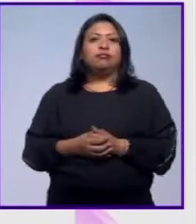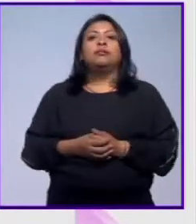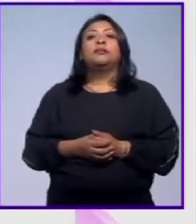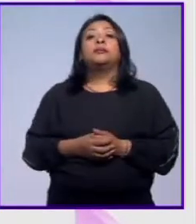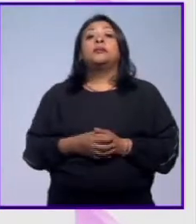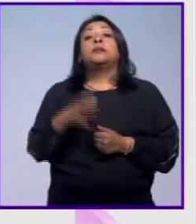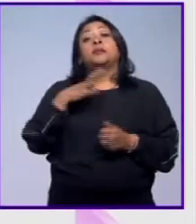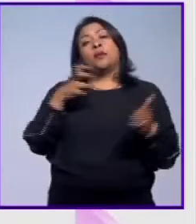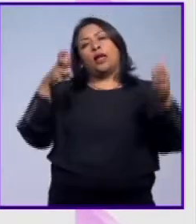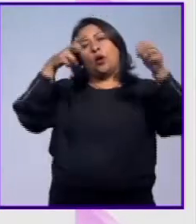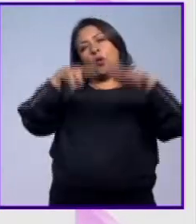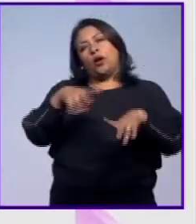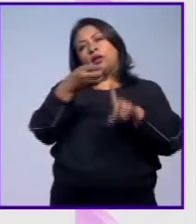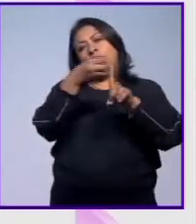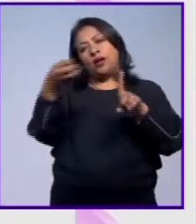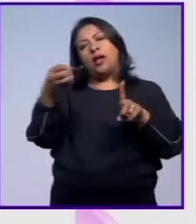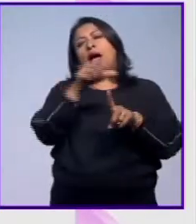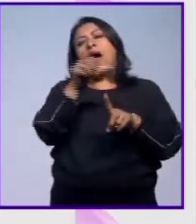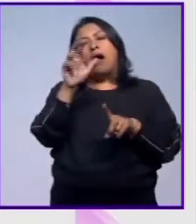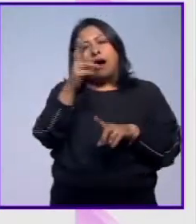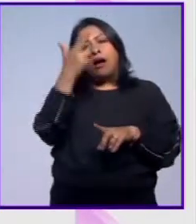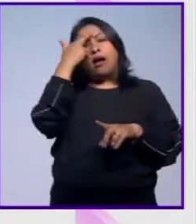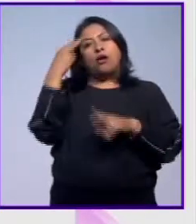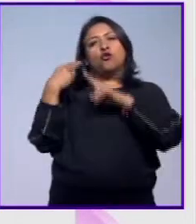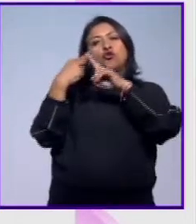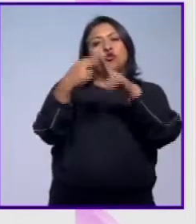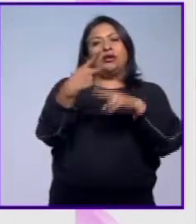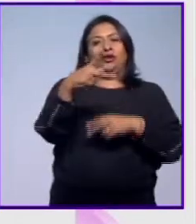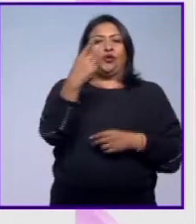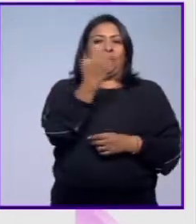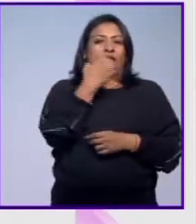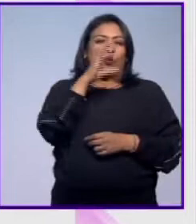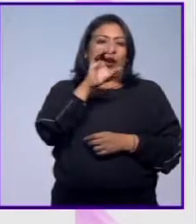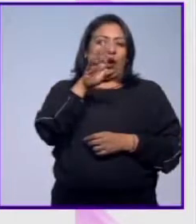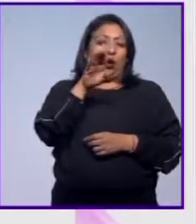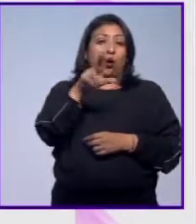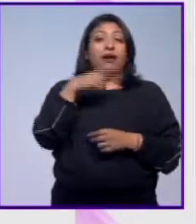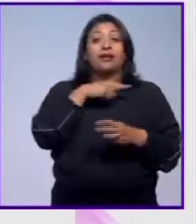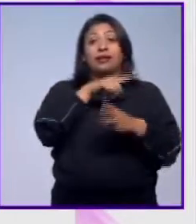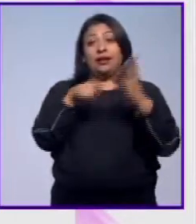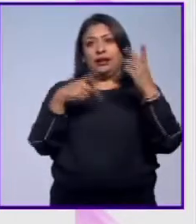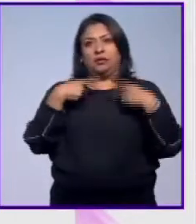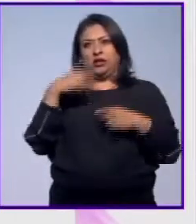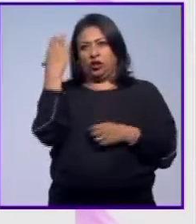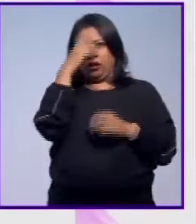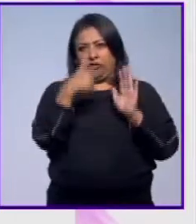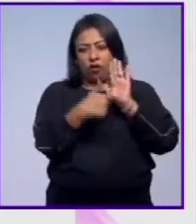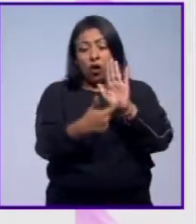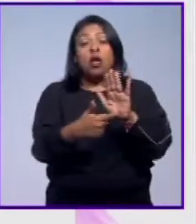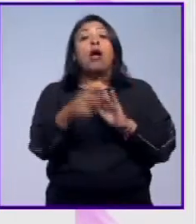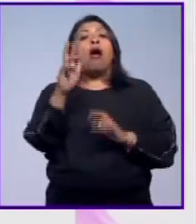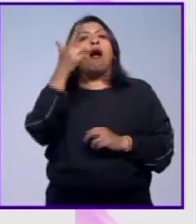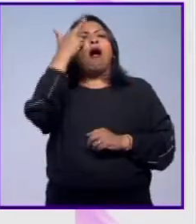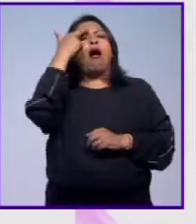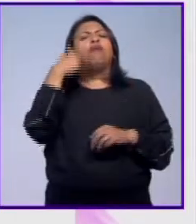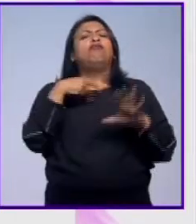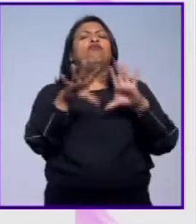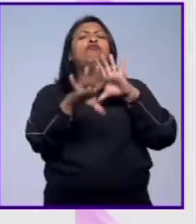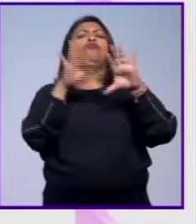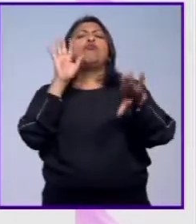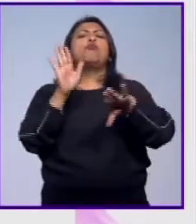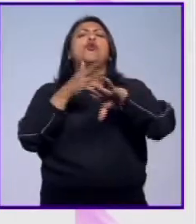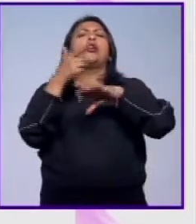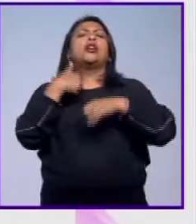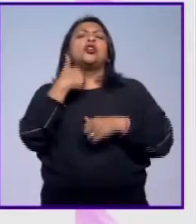Durante este encuentro organizado con motivo del aniversario de la escuela, los tres fotógrafos recordaron que los hizo optar por la